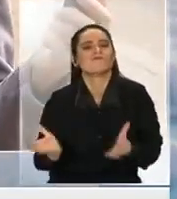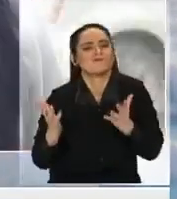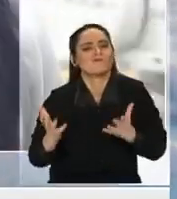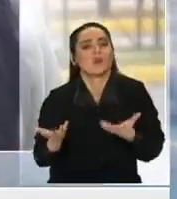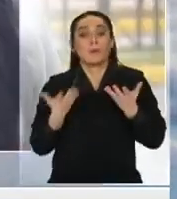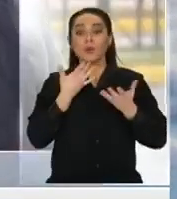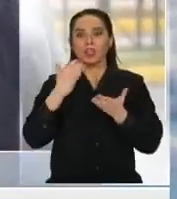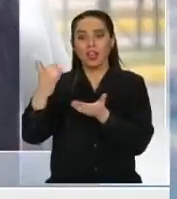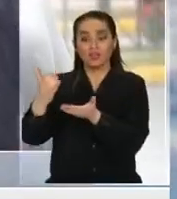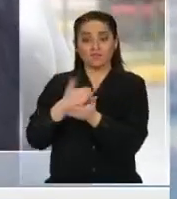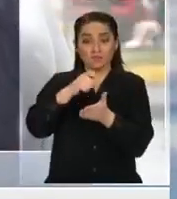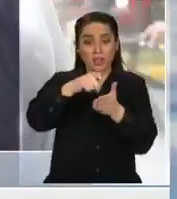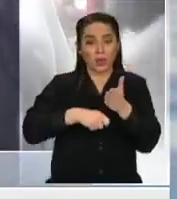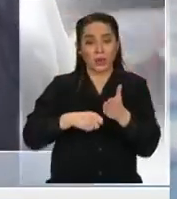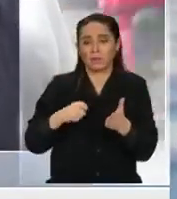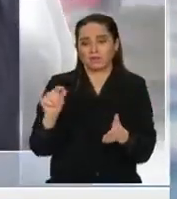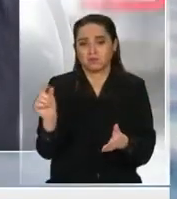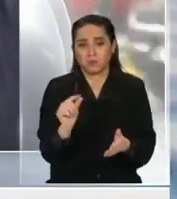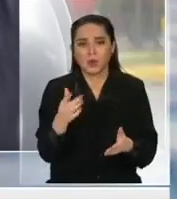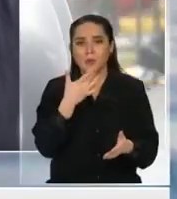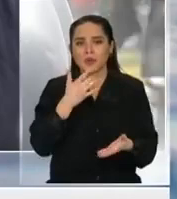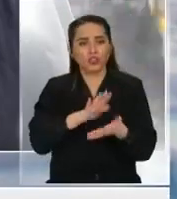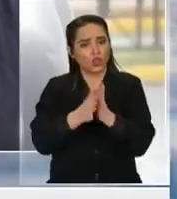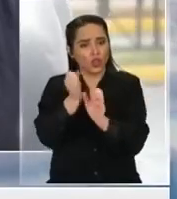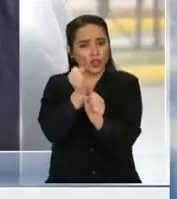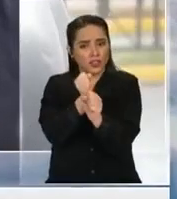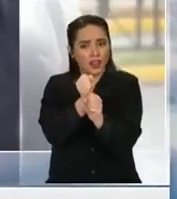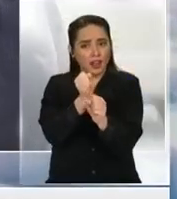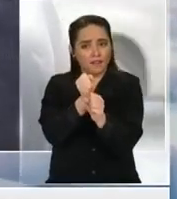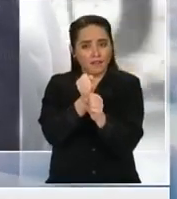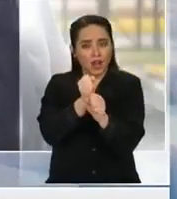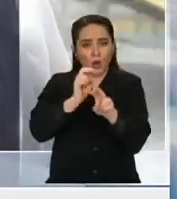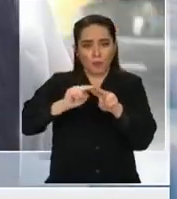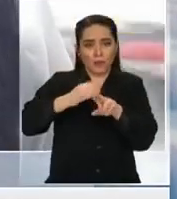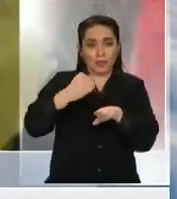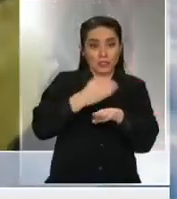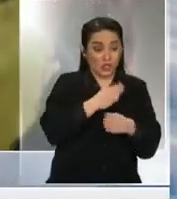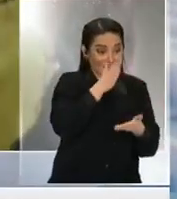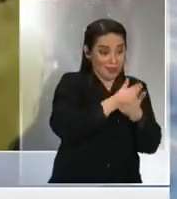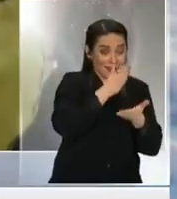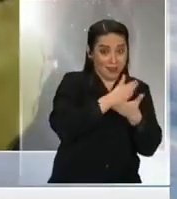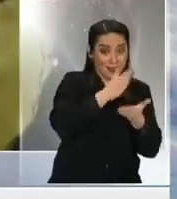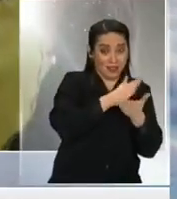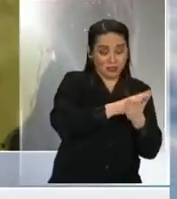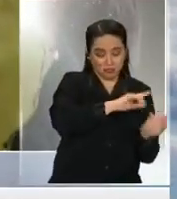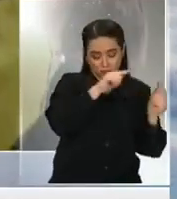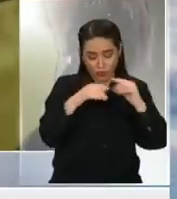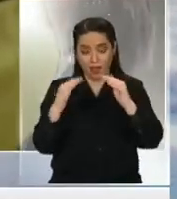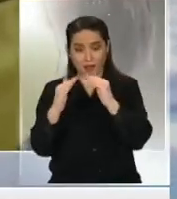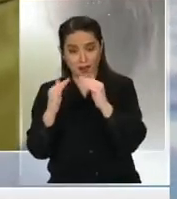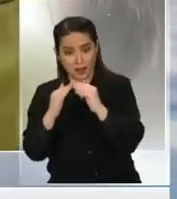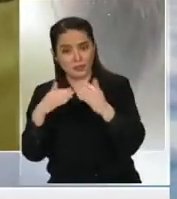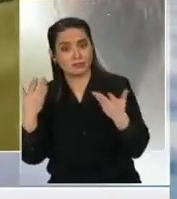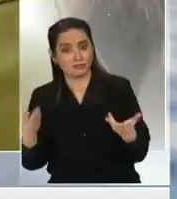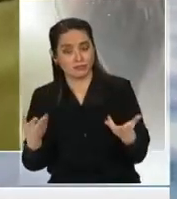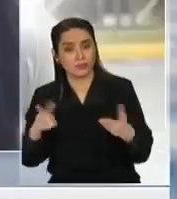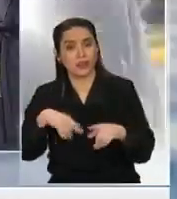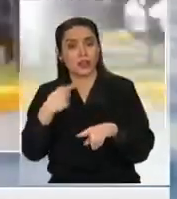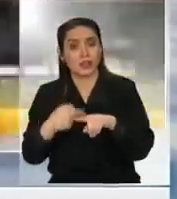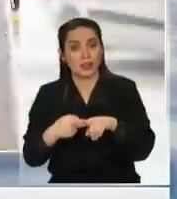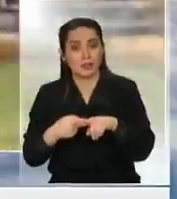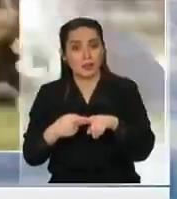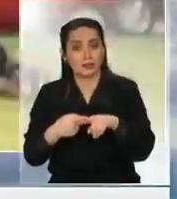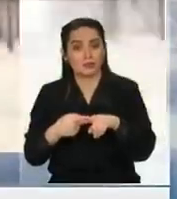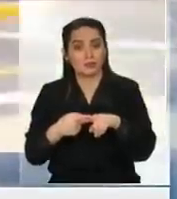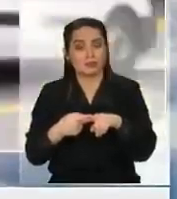insufribles porque se tienen que llevar toda la pega de preparación de lo que ellos hacen en el aula para la casa y por lo tanto además darle